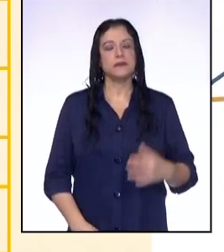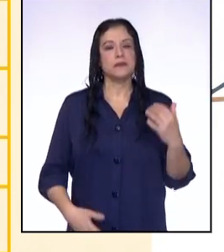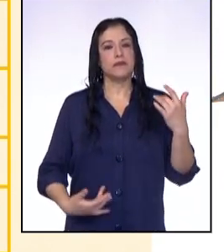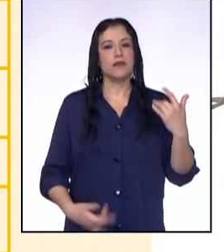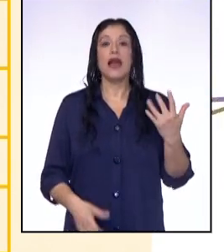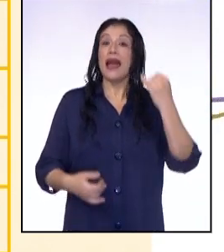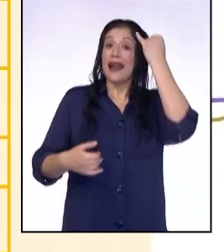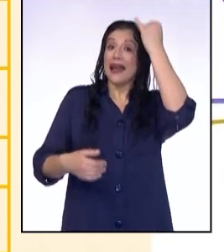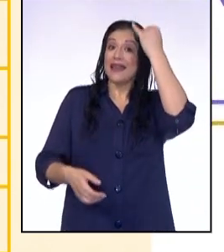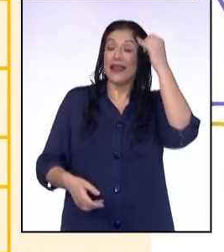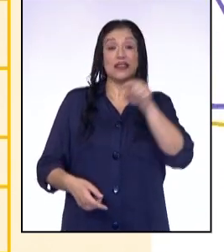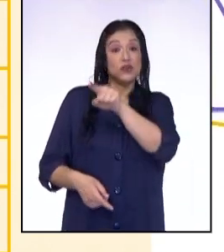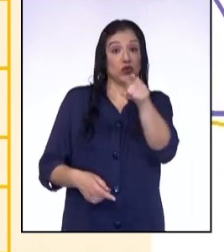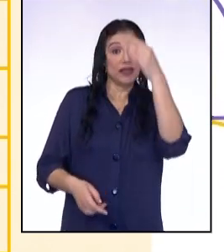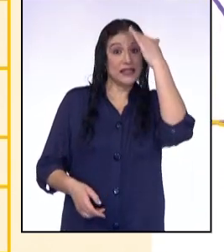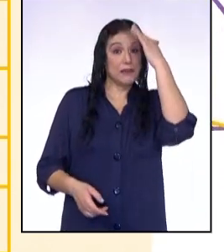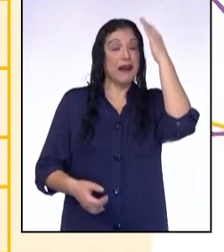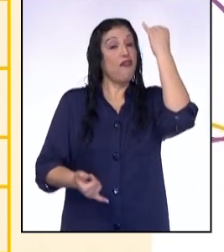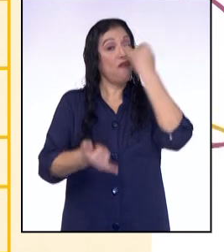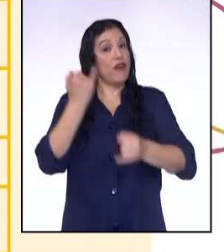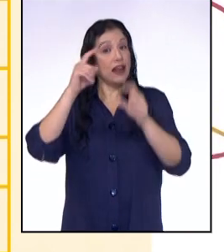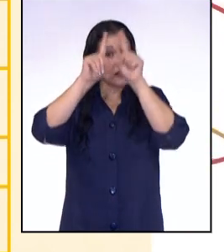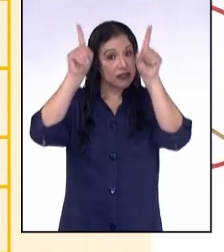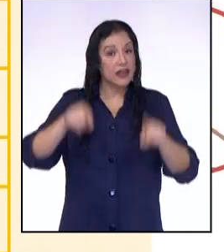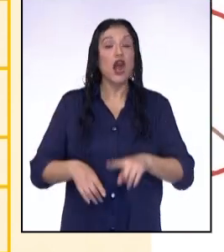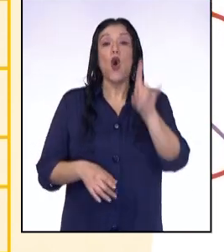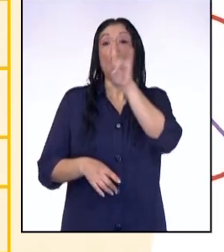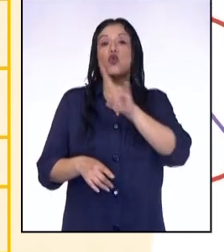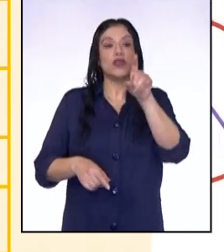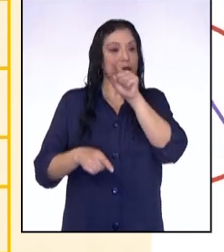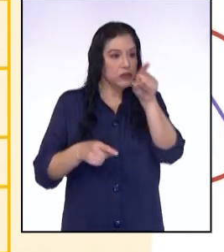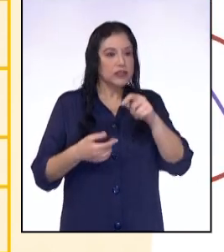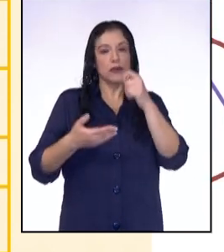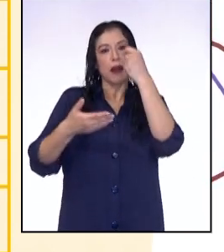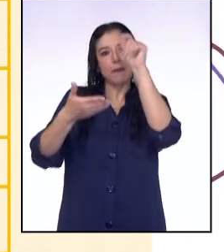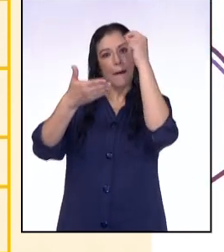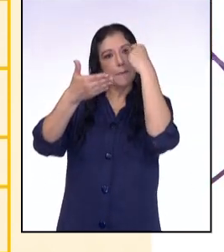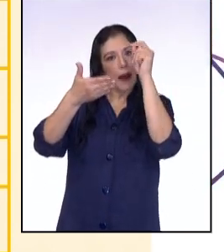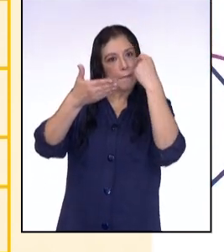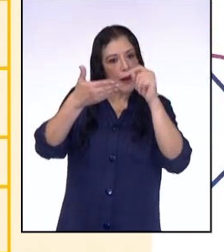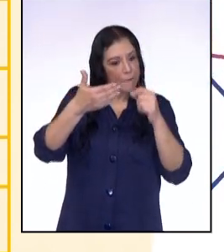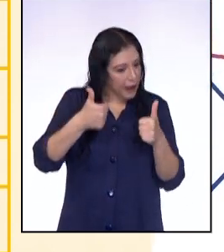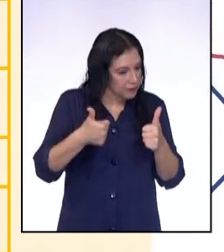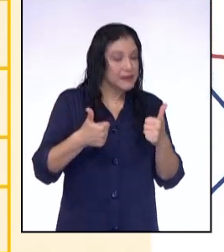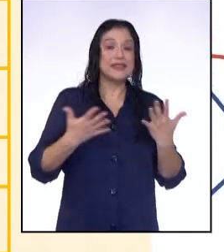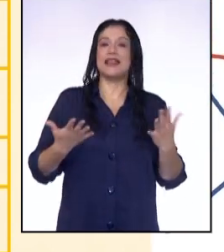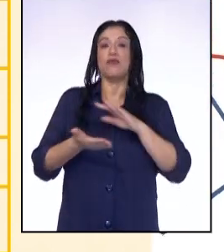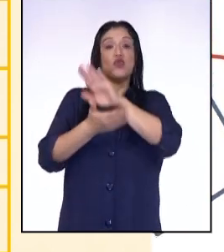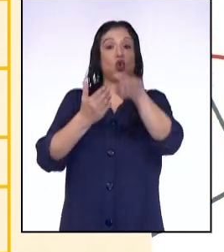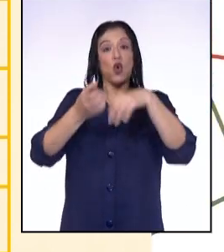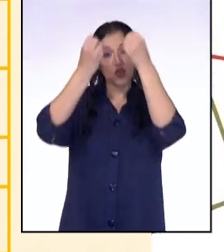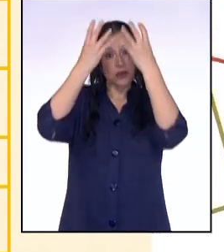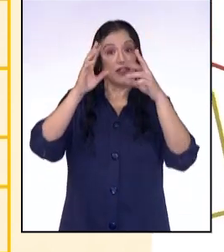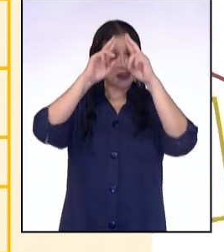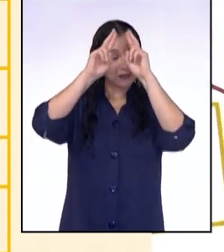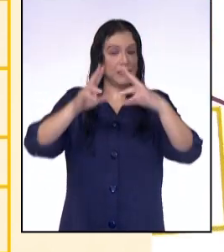La idea es que sepan que al finalizar la infografía usaremos este instrumento para verificar si cumplimos con los criterios.